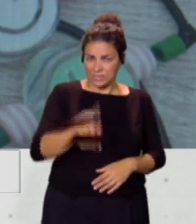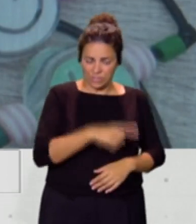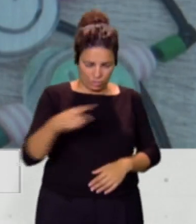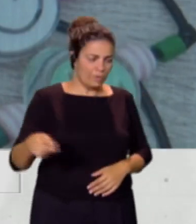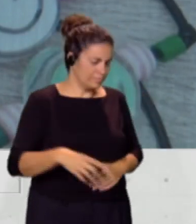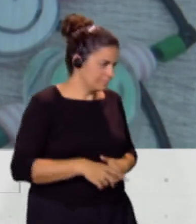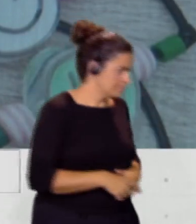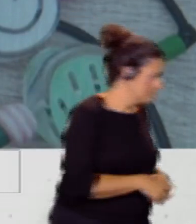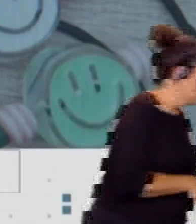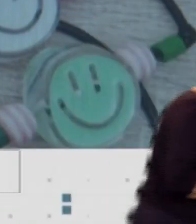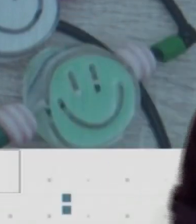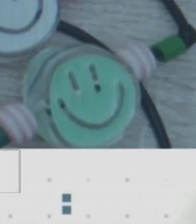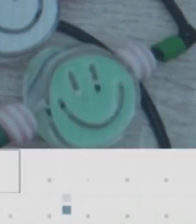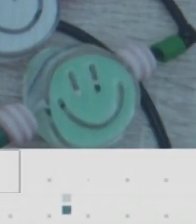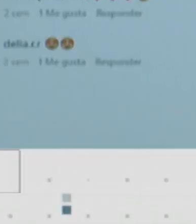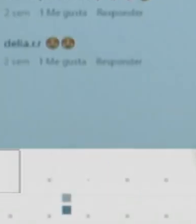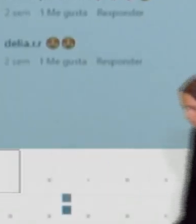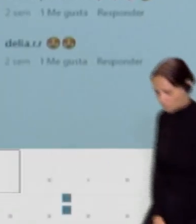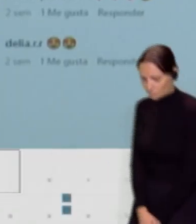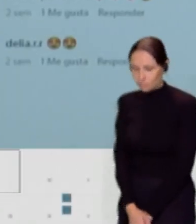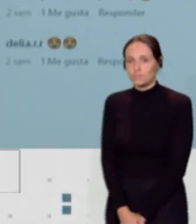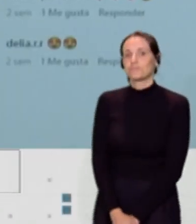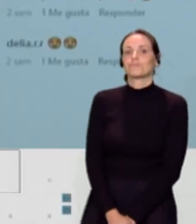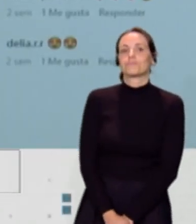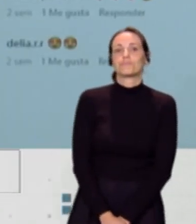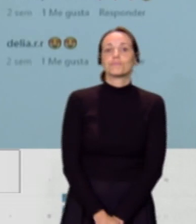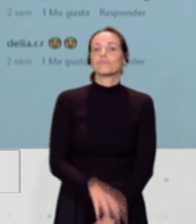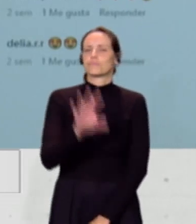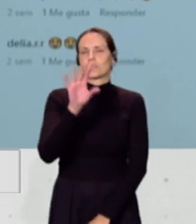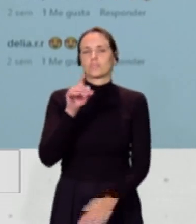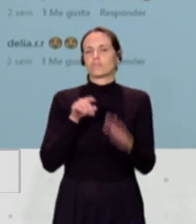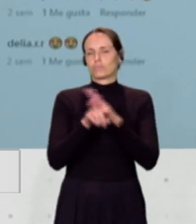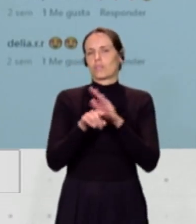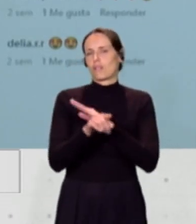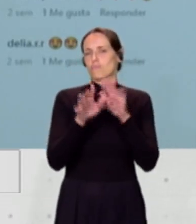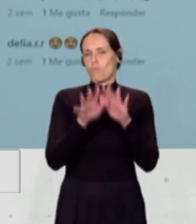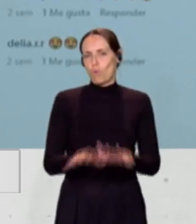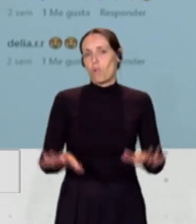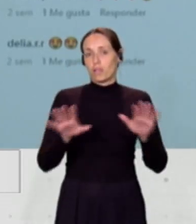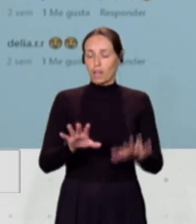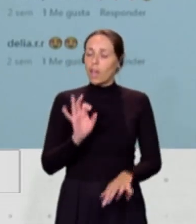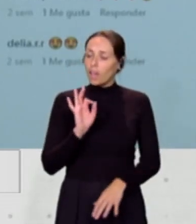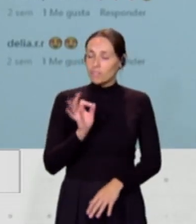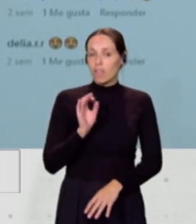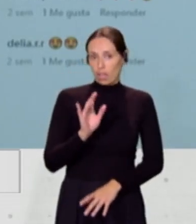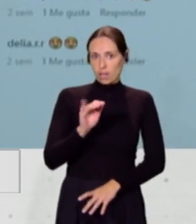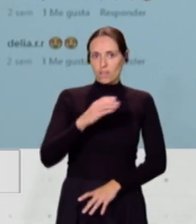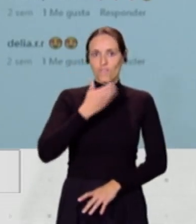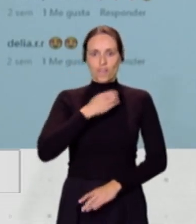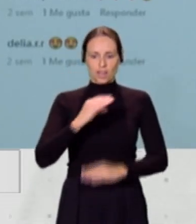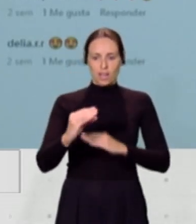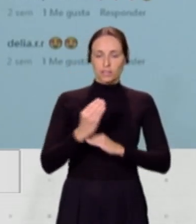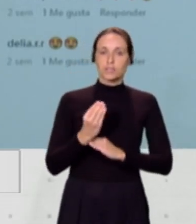Exacto. La burocracia va muy lenta, están ahí las ayudas, las becas, pero todo es una